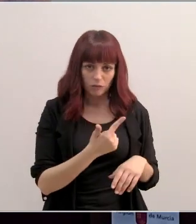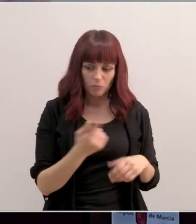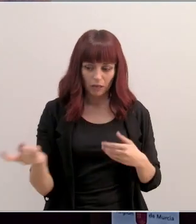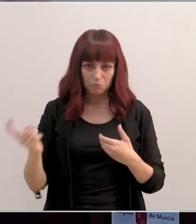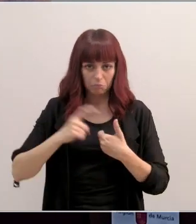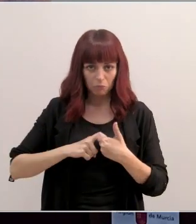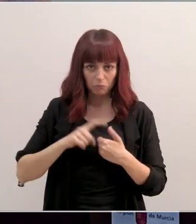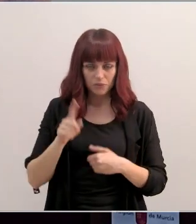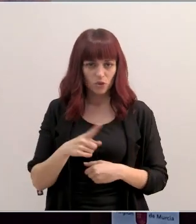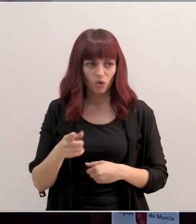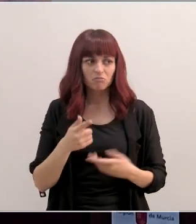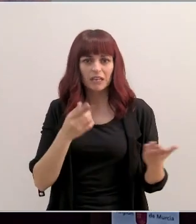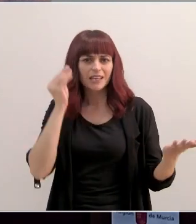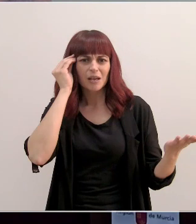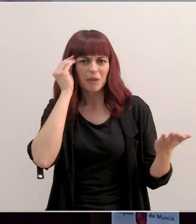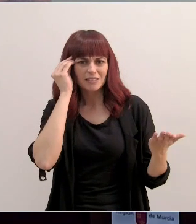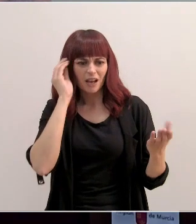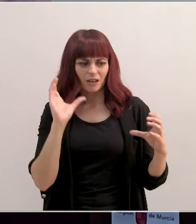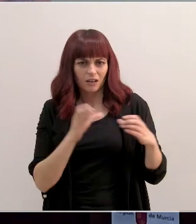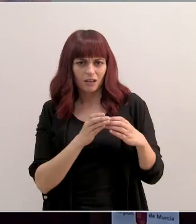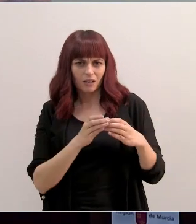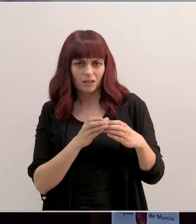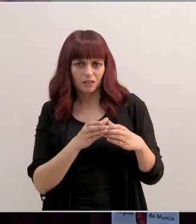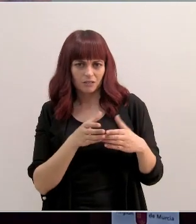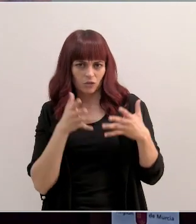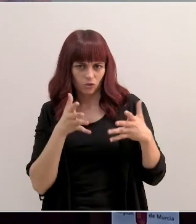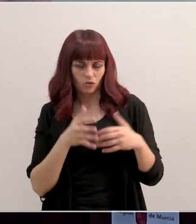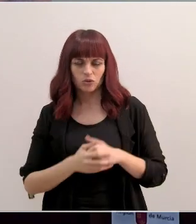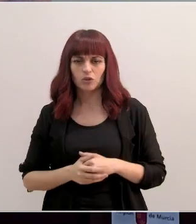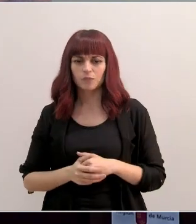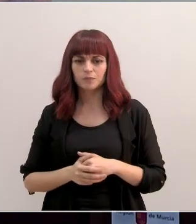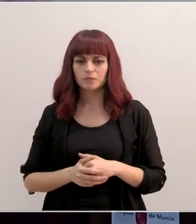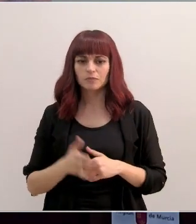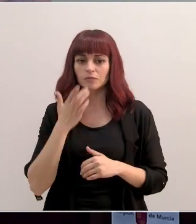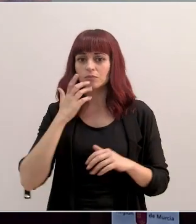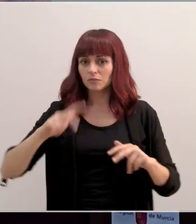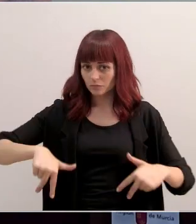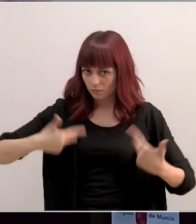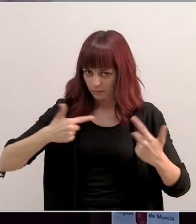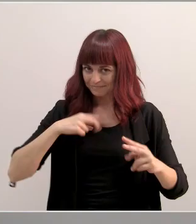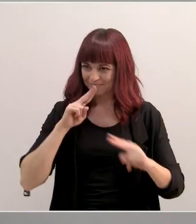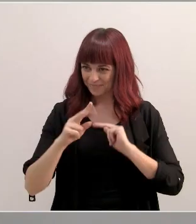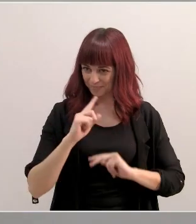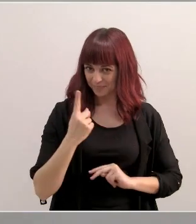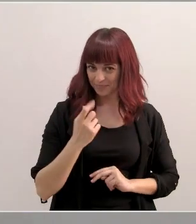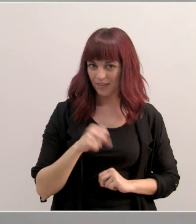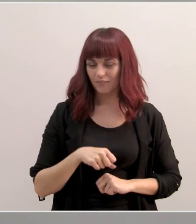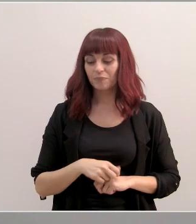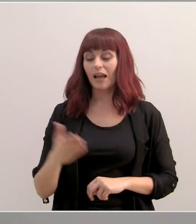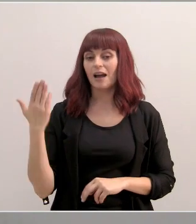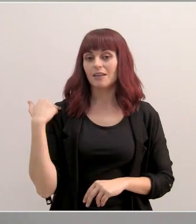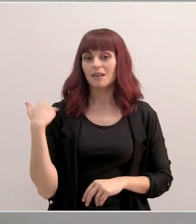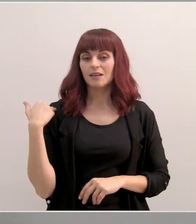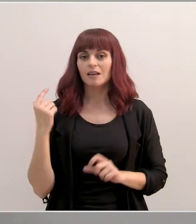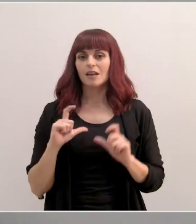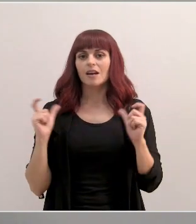¿Cuál ha sido la receptividad? Bueno, si me lo permite, le respondo yo primero. Bueno, ayer tuve